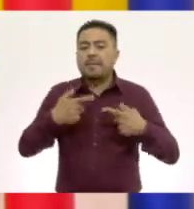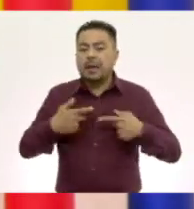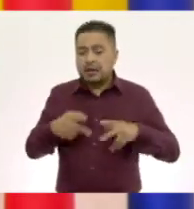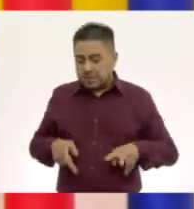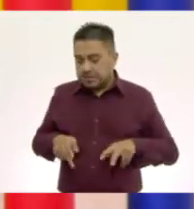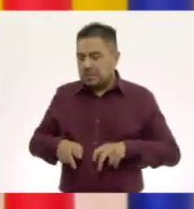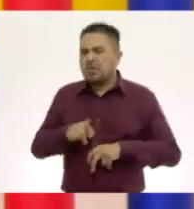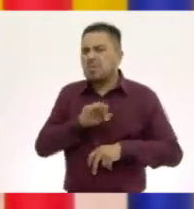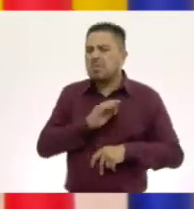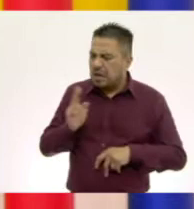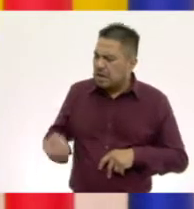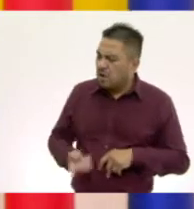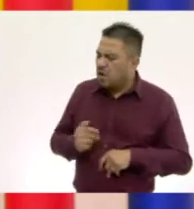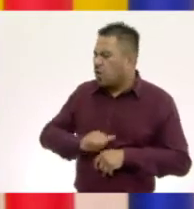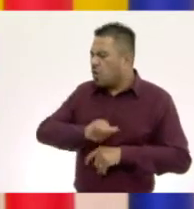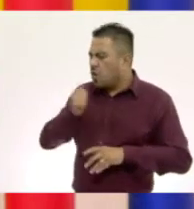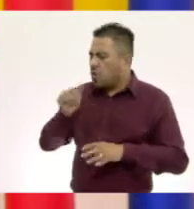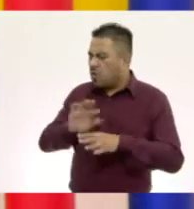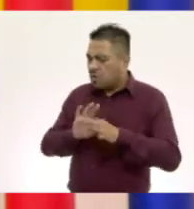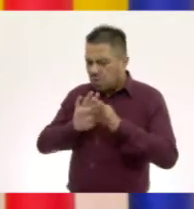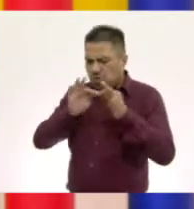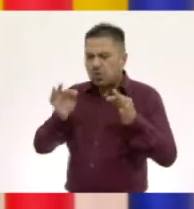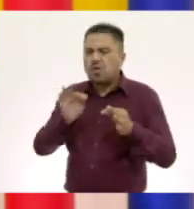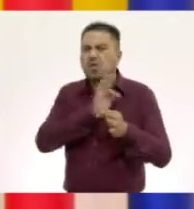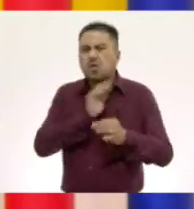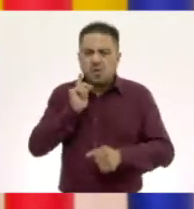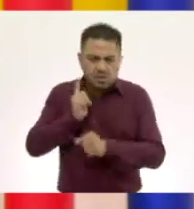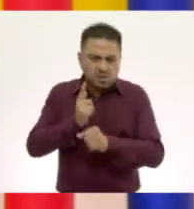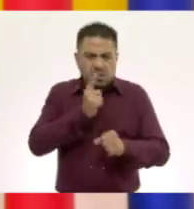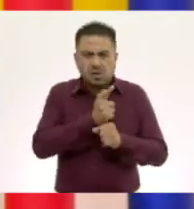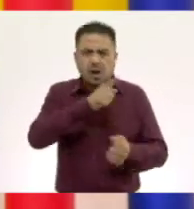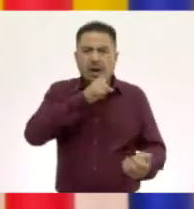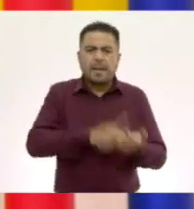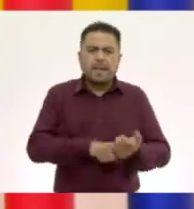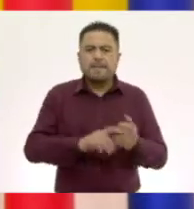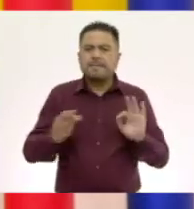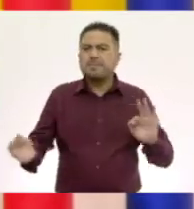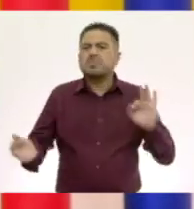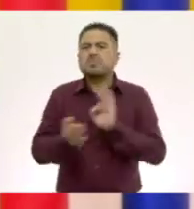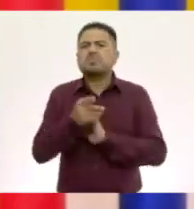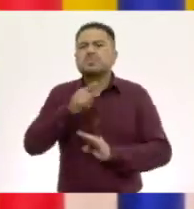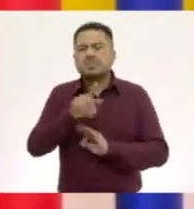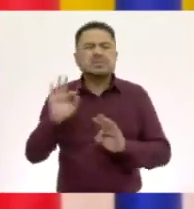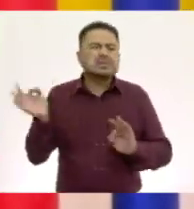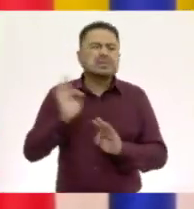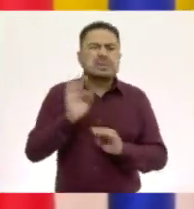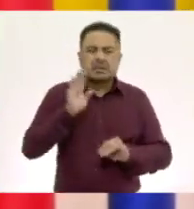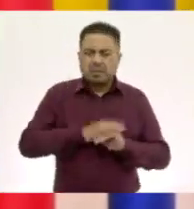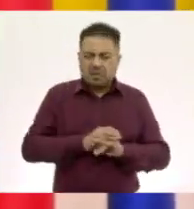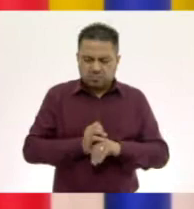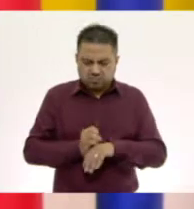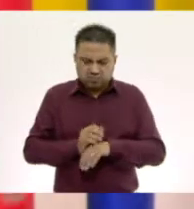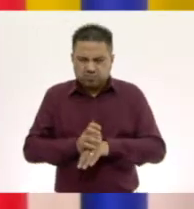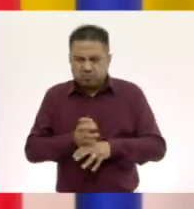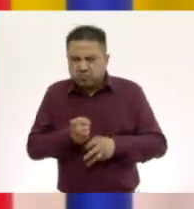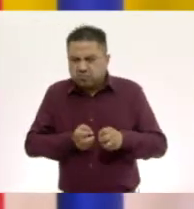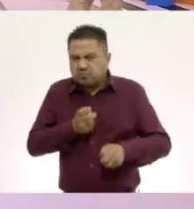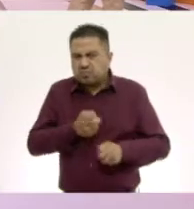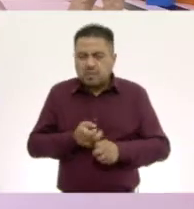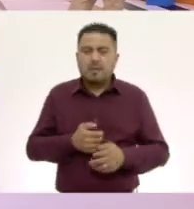contigo, puedes preguntarle qué otras texturas puedes encontrar cerca de ti. ¿Qué tal algo rugoso? Muy bien.